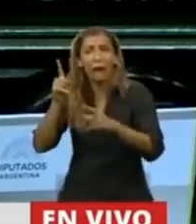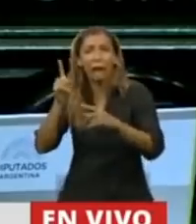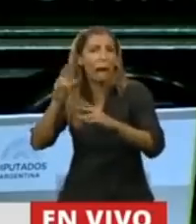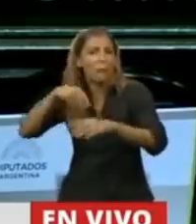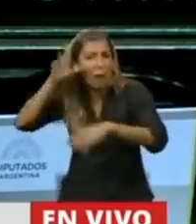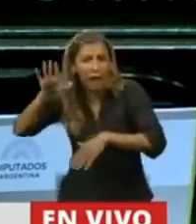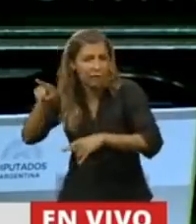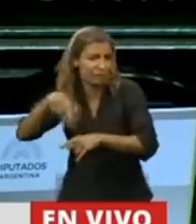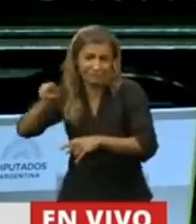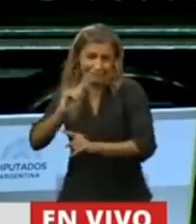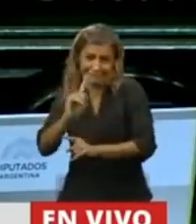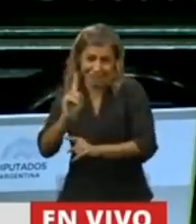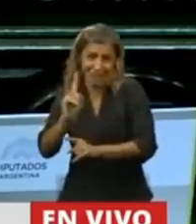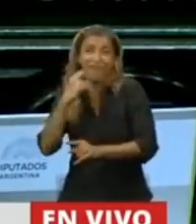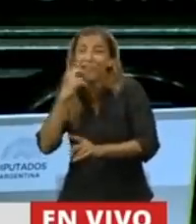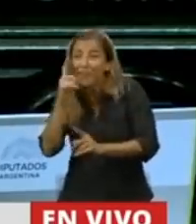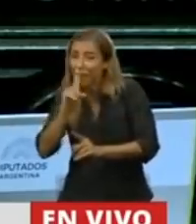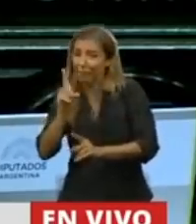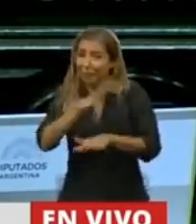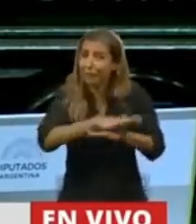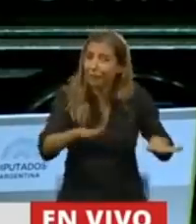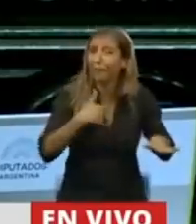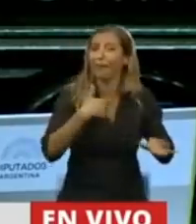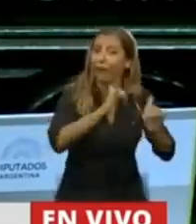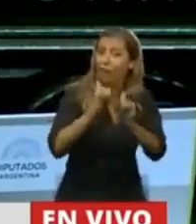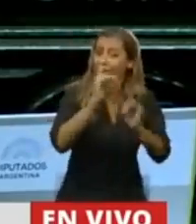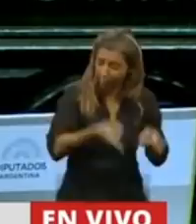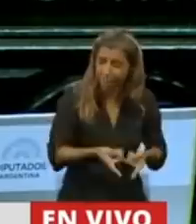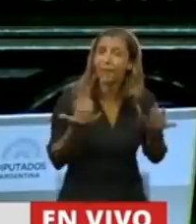Entonces creo que tenemos que tener una mirada en ese sentido